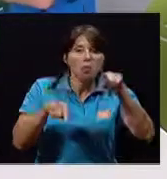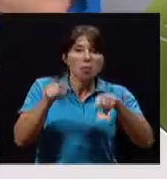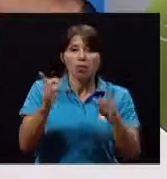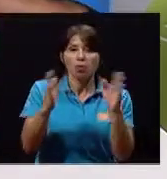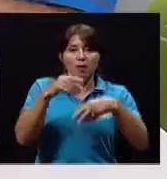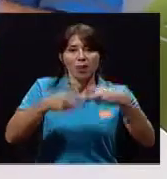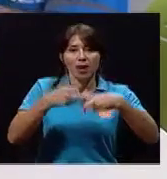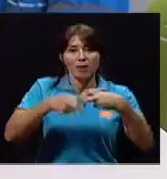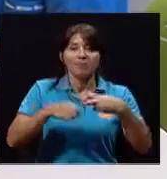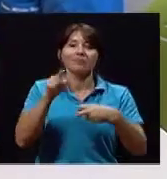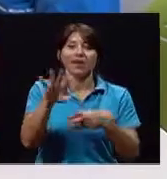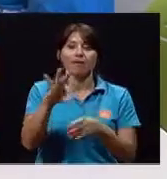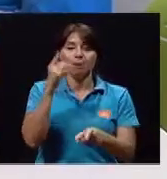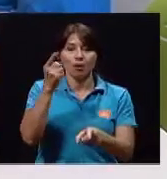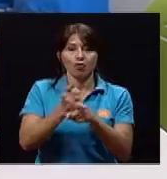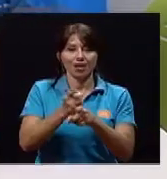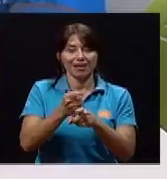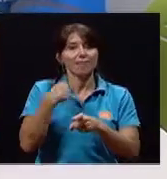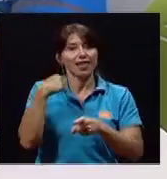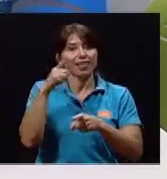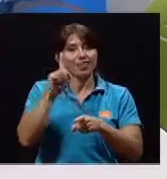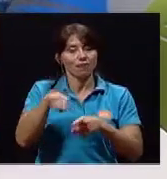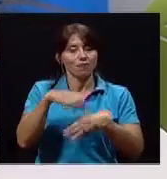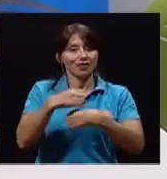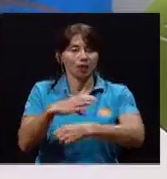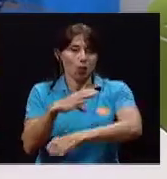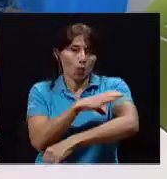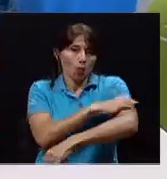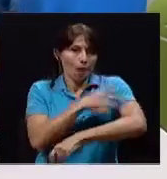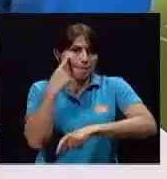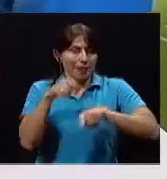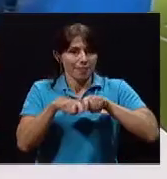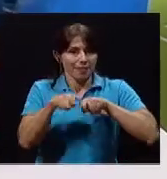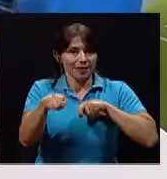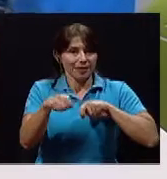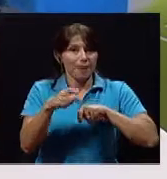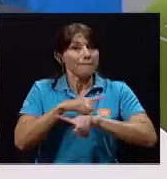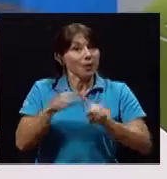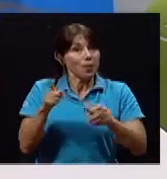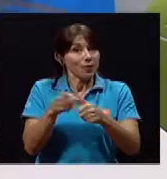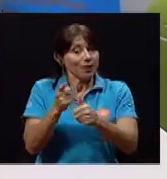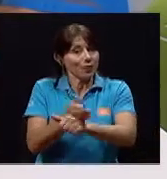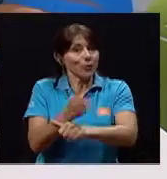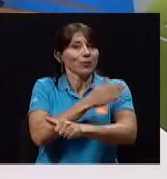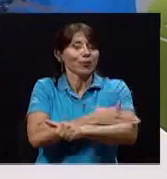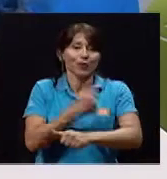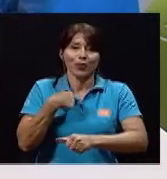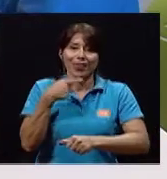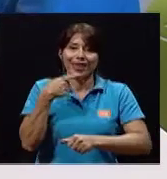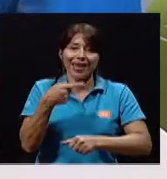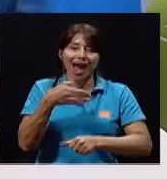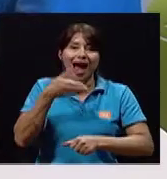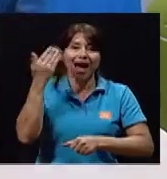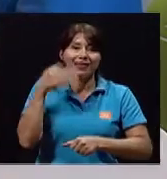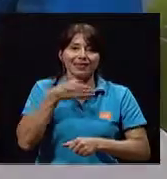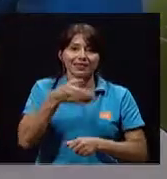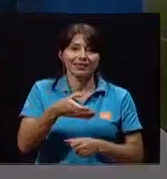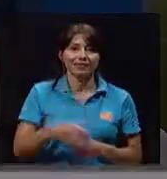correcta en que yo debo tomar la presión arterial previamente, lo que ya habíamos, lo que se había hablado anteriormente.